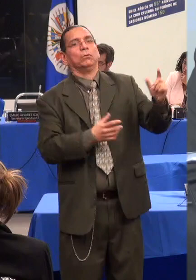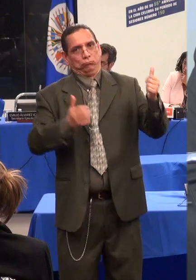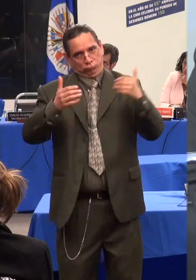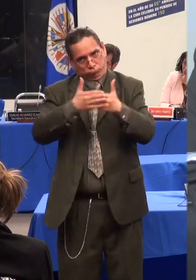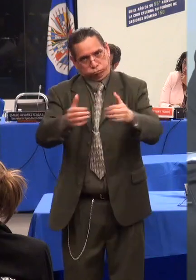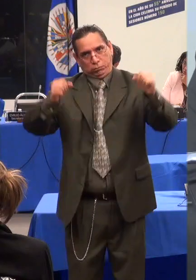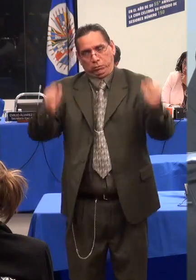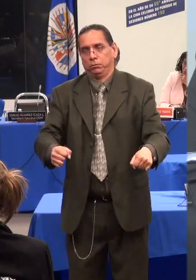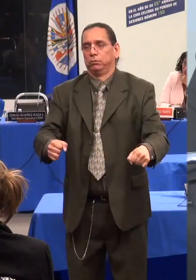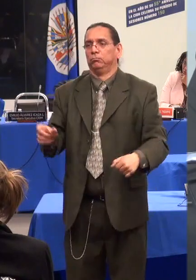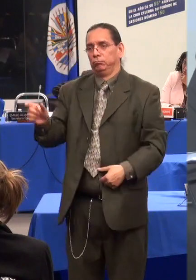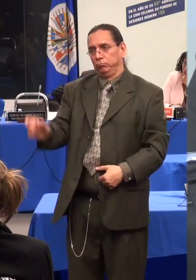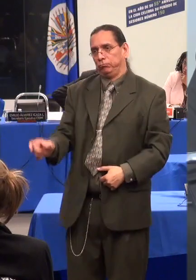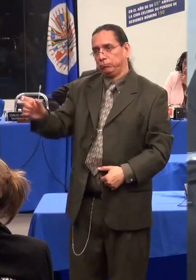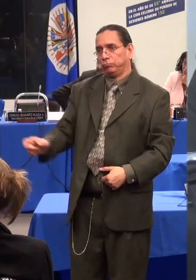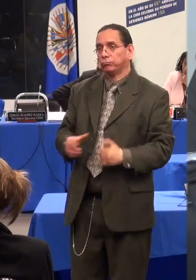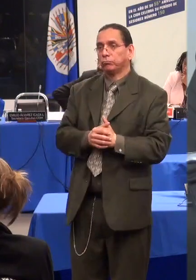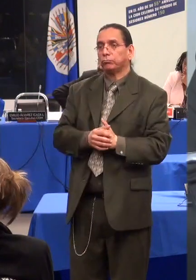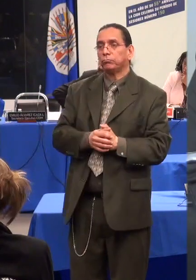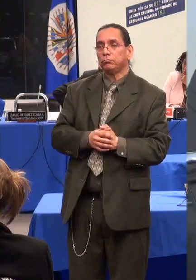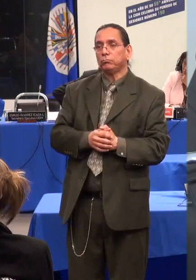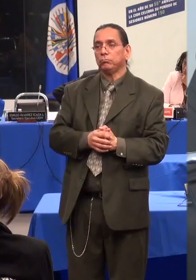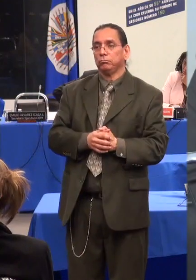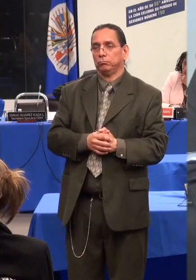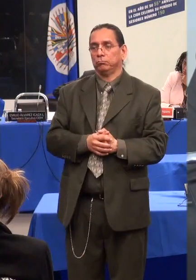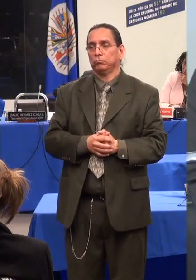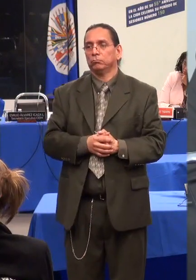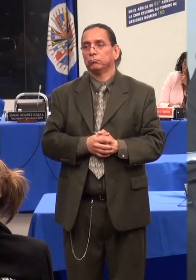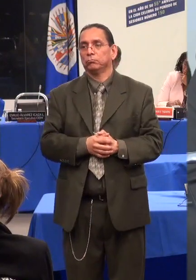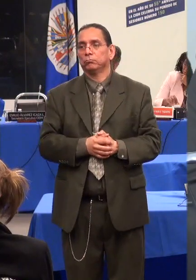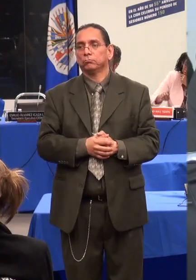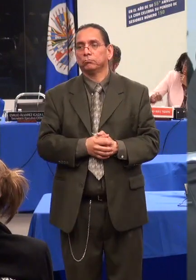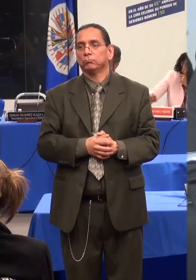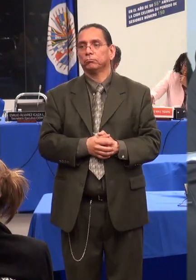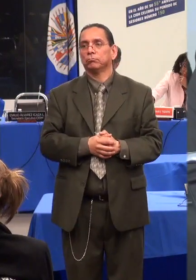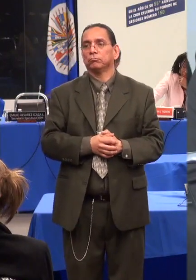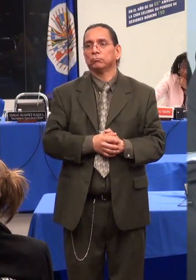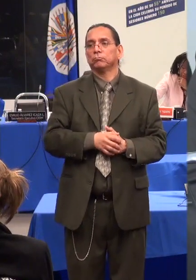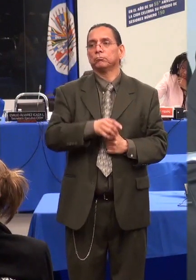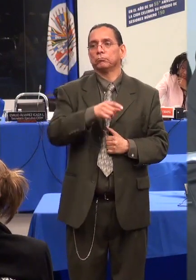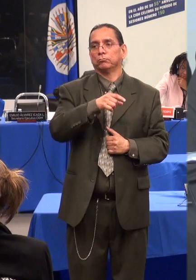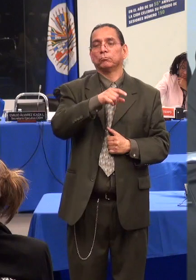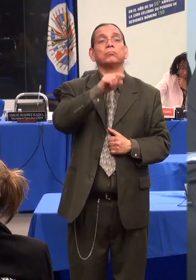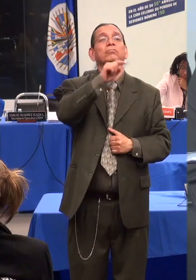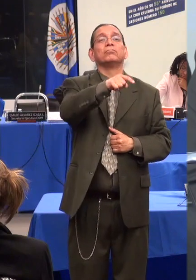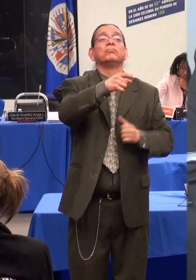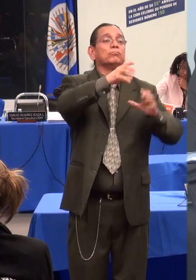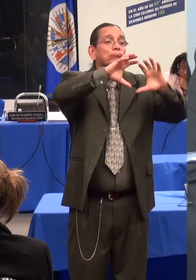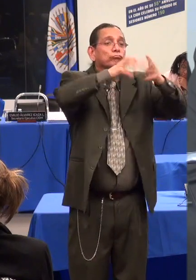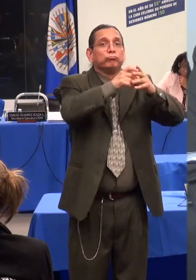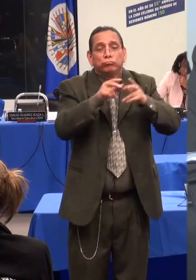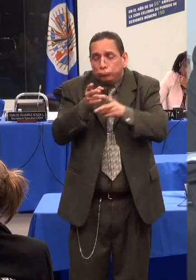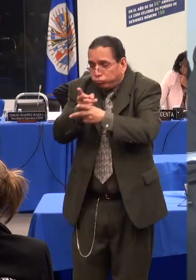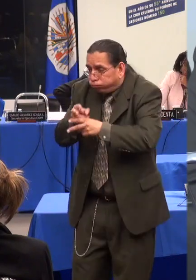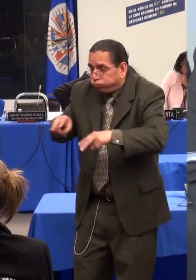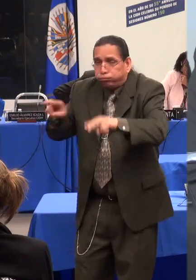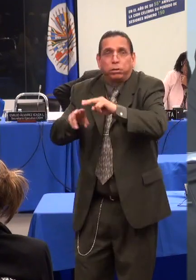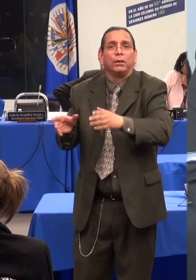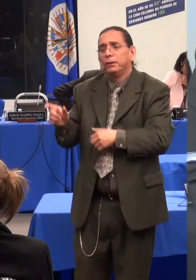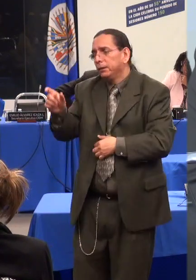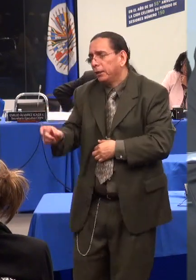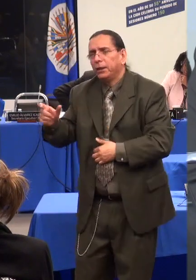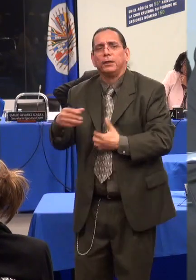la realidad de la población con discapacidad en Colombia. Que se investiguen los casos de violencia sexual obteniendo estadísticas y